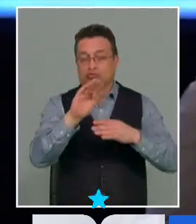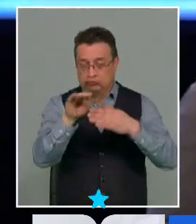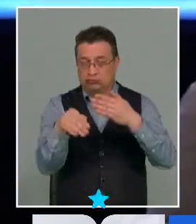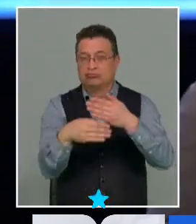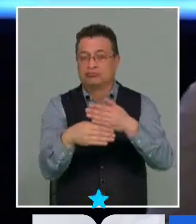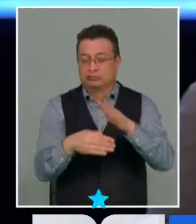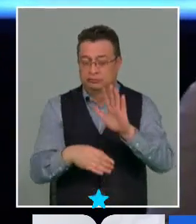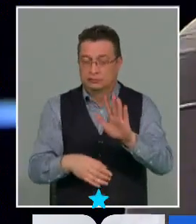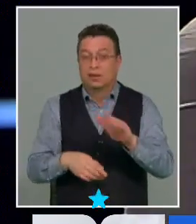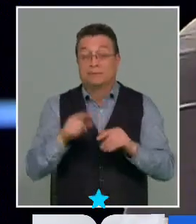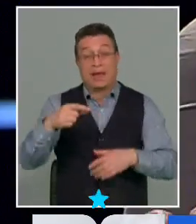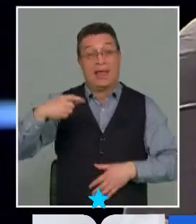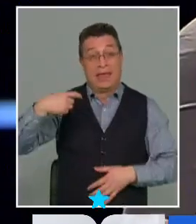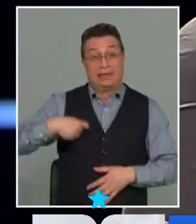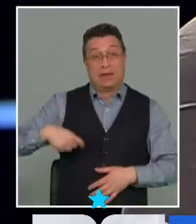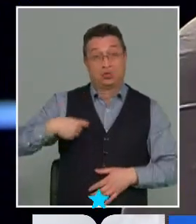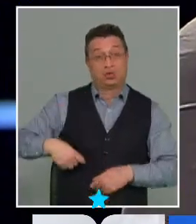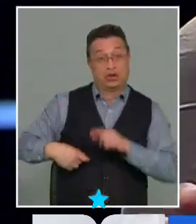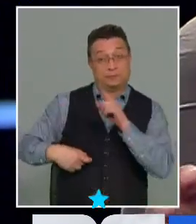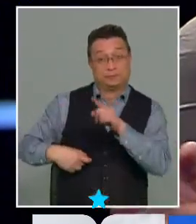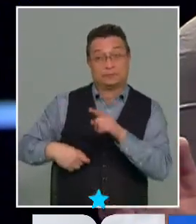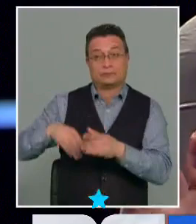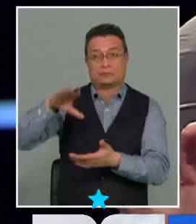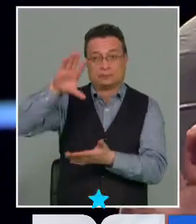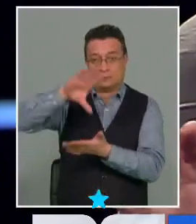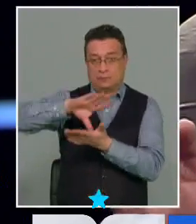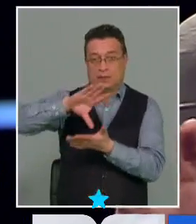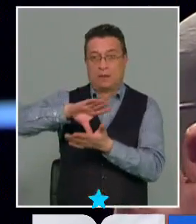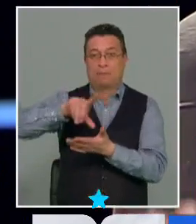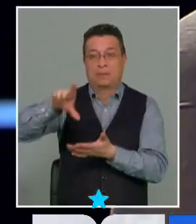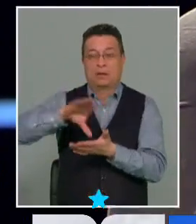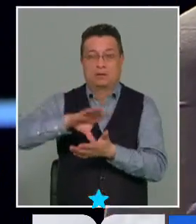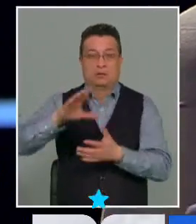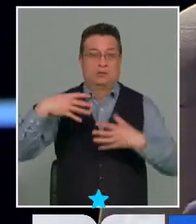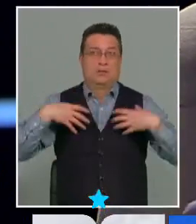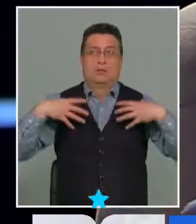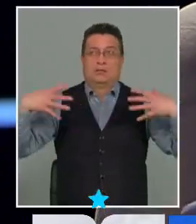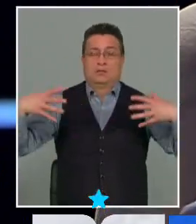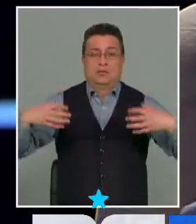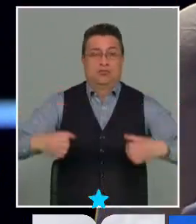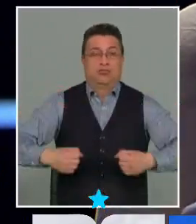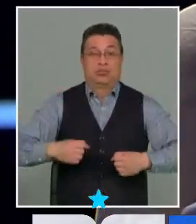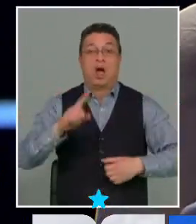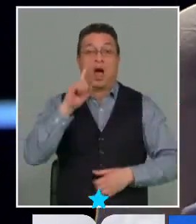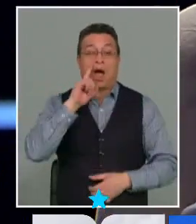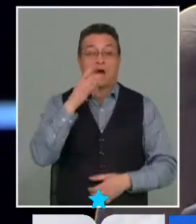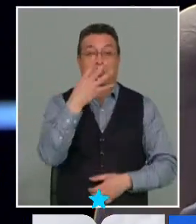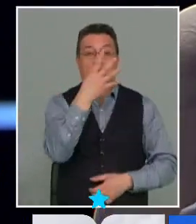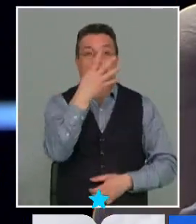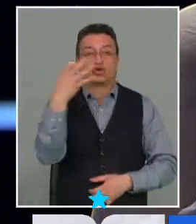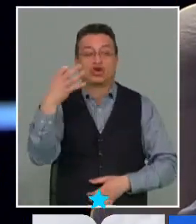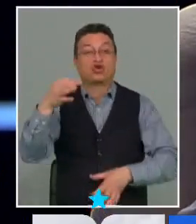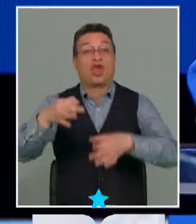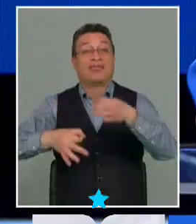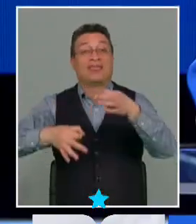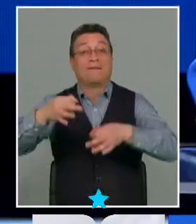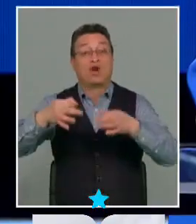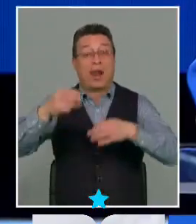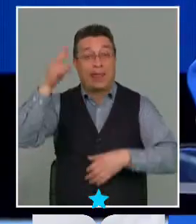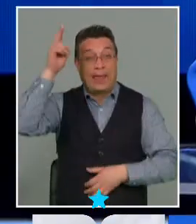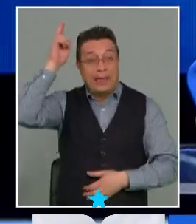en Estados Unidos que es un país que es un imperio hay 400 tribunales indígenas